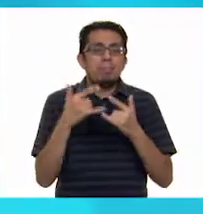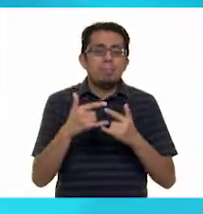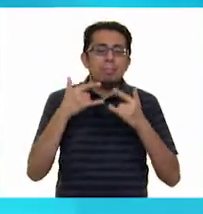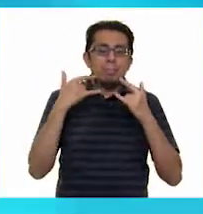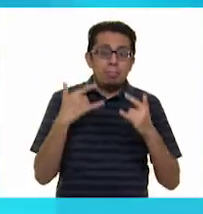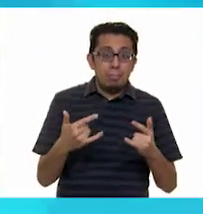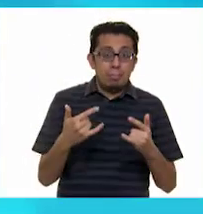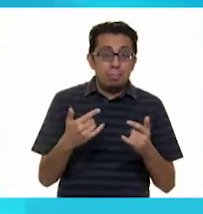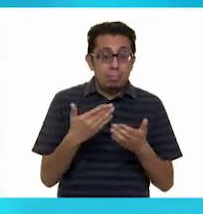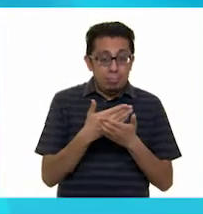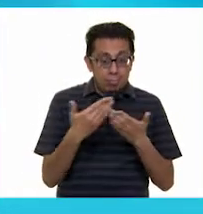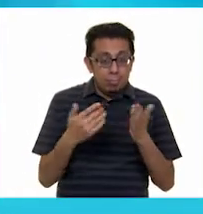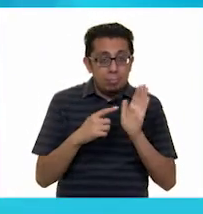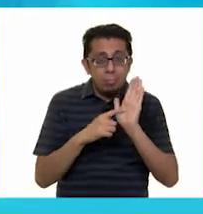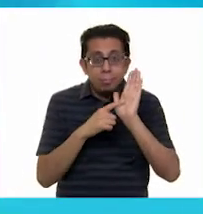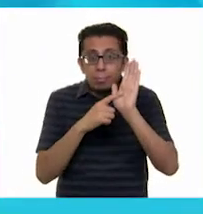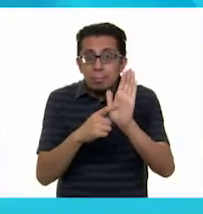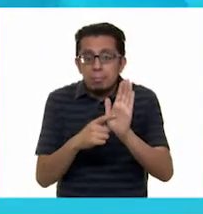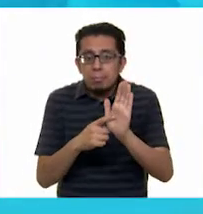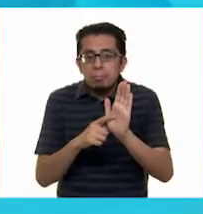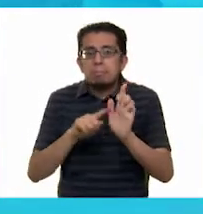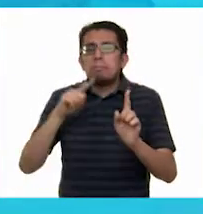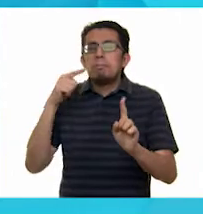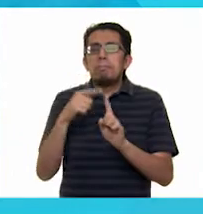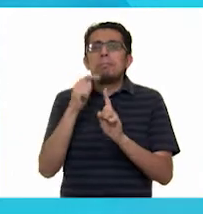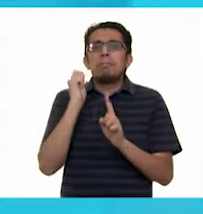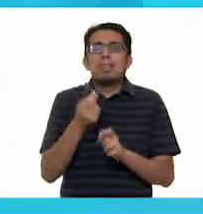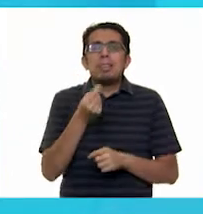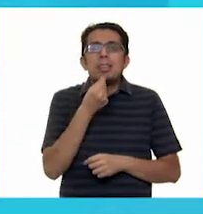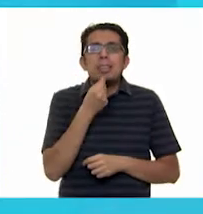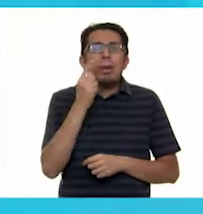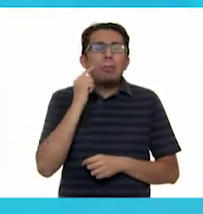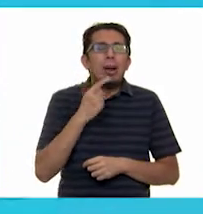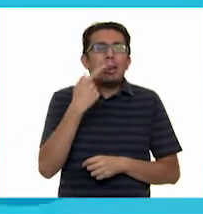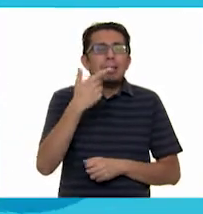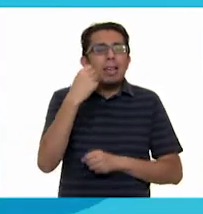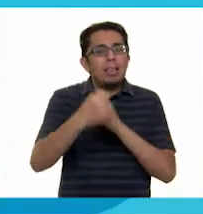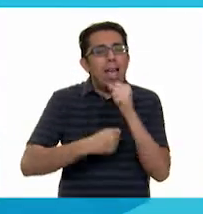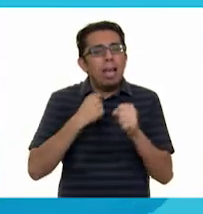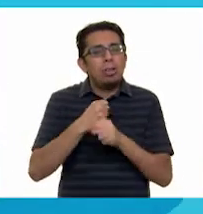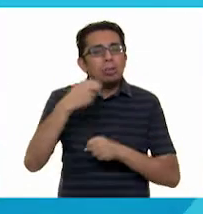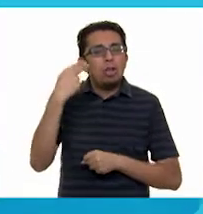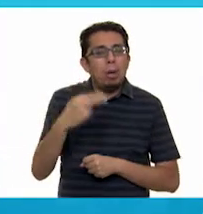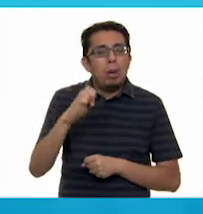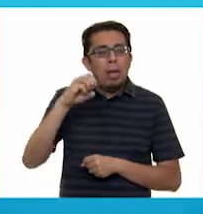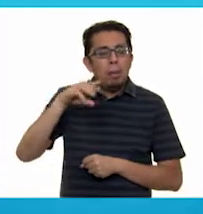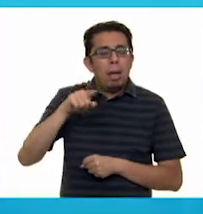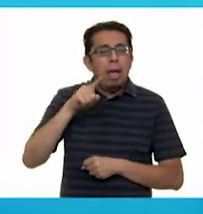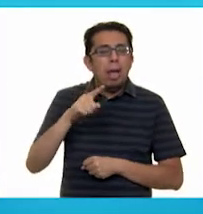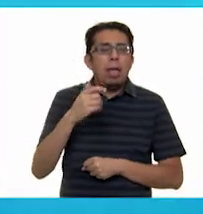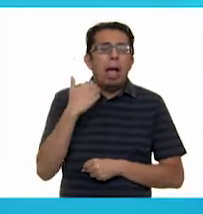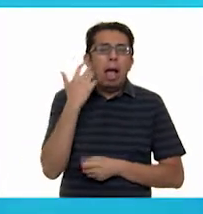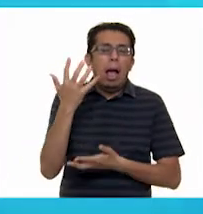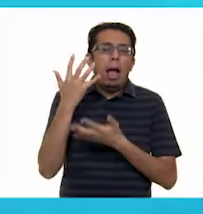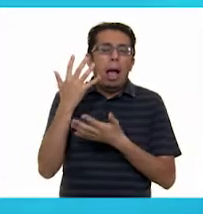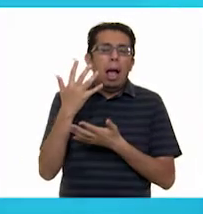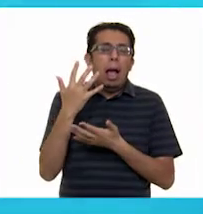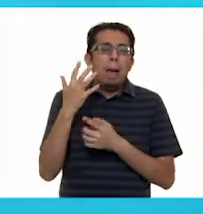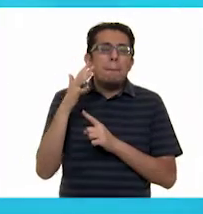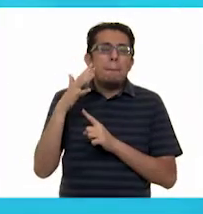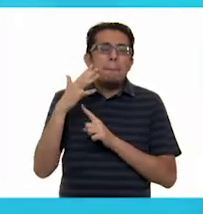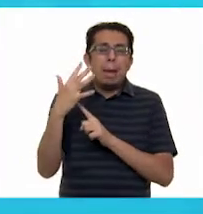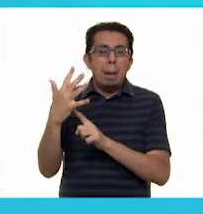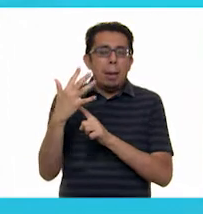que verás a continuación trata de una niña de siete años, Emma, quien desea un papalote.